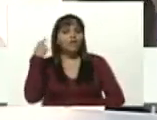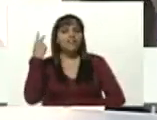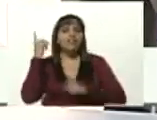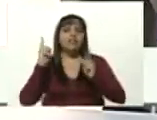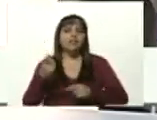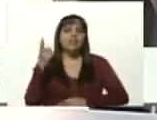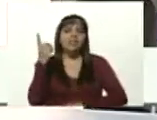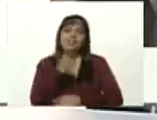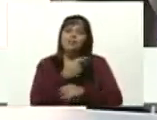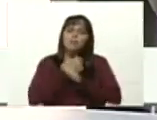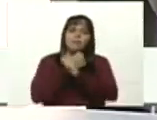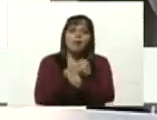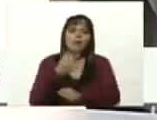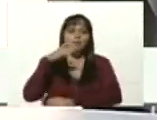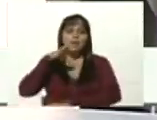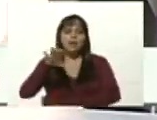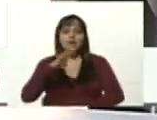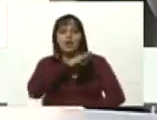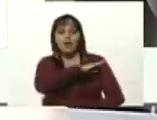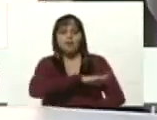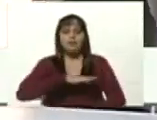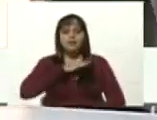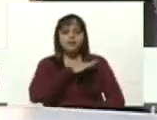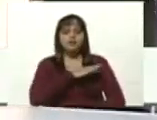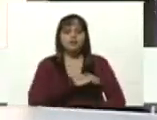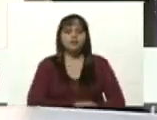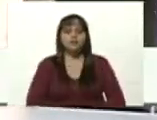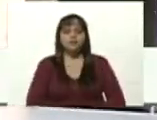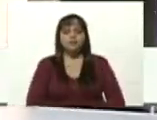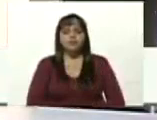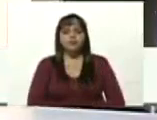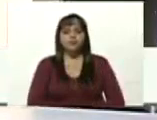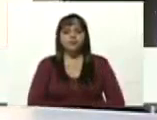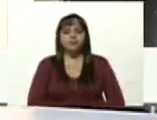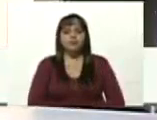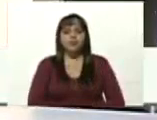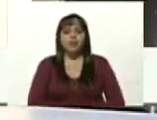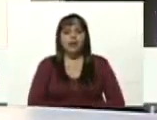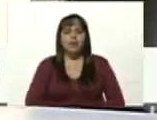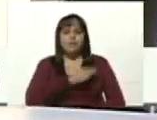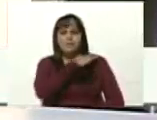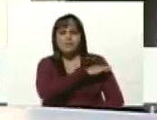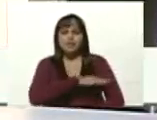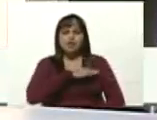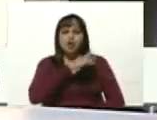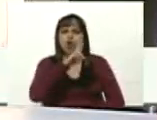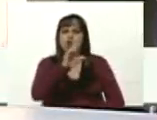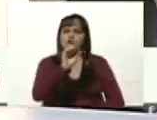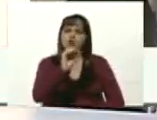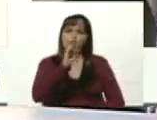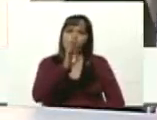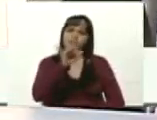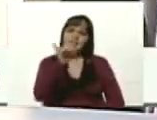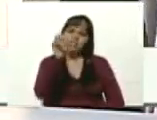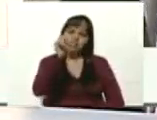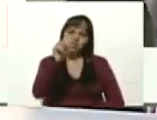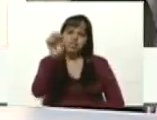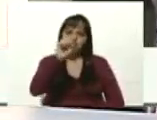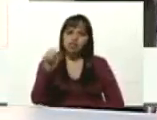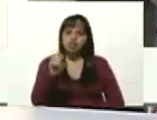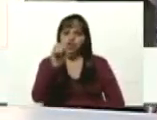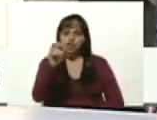patriota de la misión Robinson la misión Robinson presidente ha graduado más de 3 millones